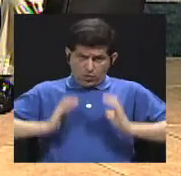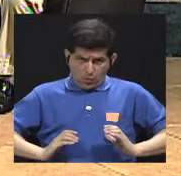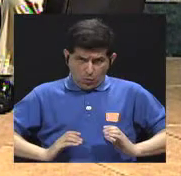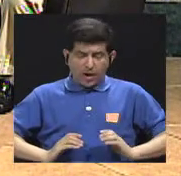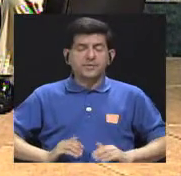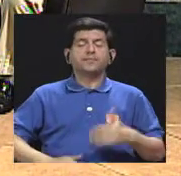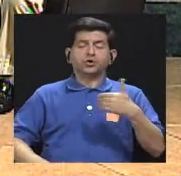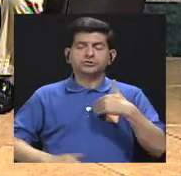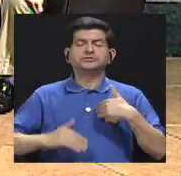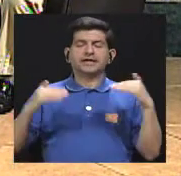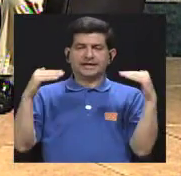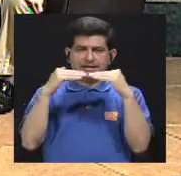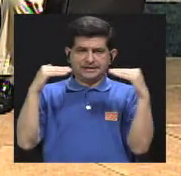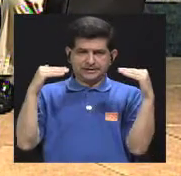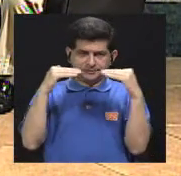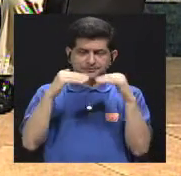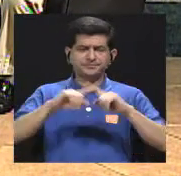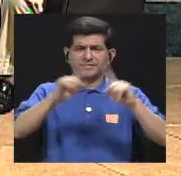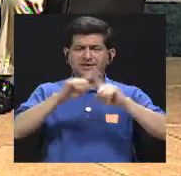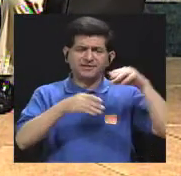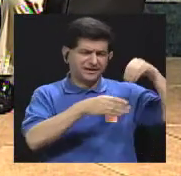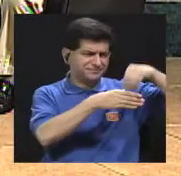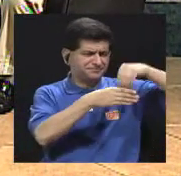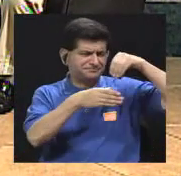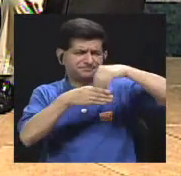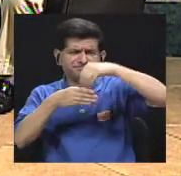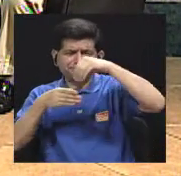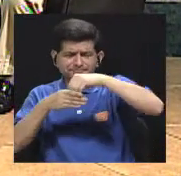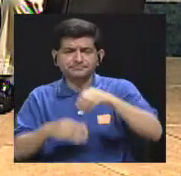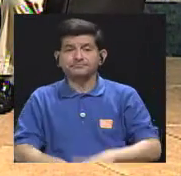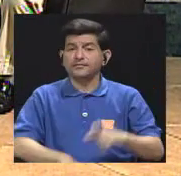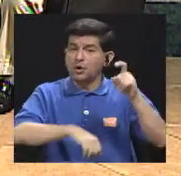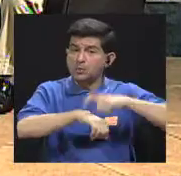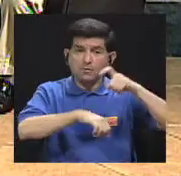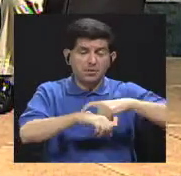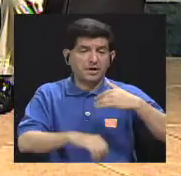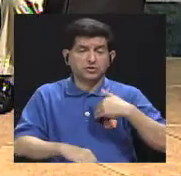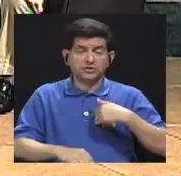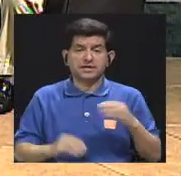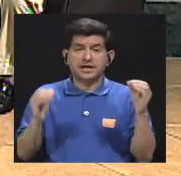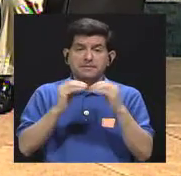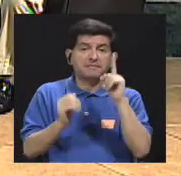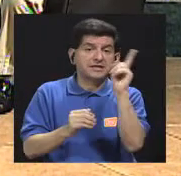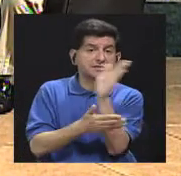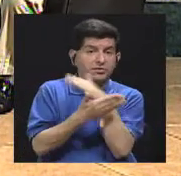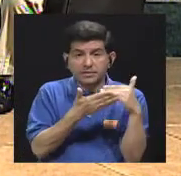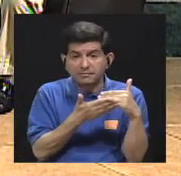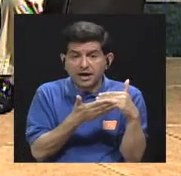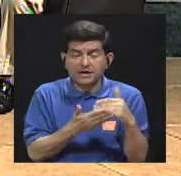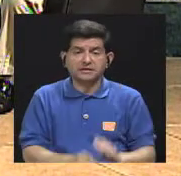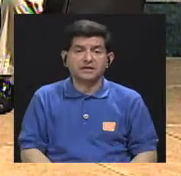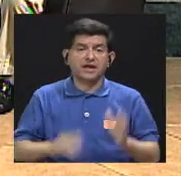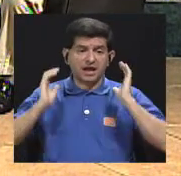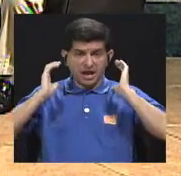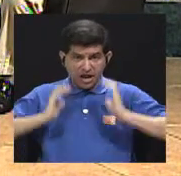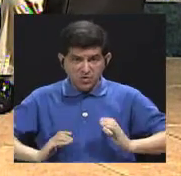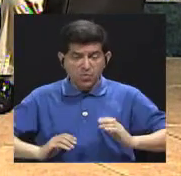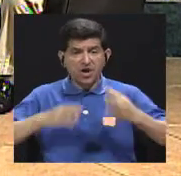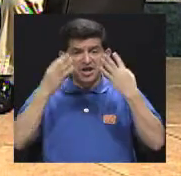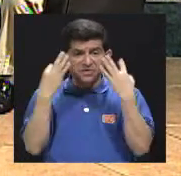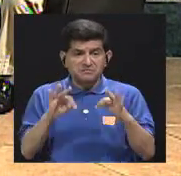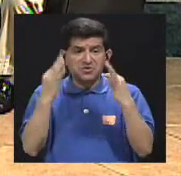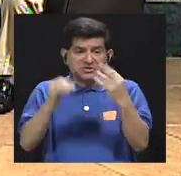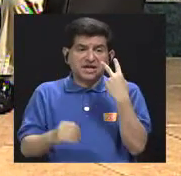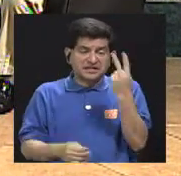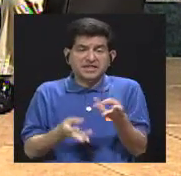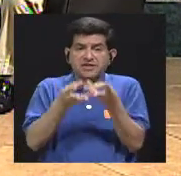es un balance de diferentes nutrientes y en el momento que tenemos más de algo, entonces el cuerpo trata de